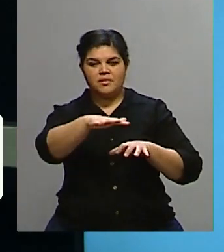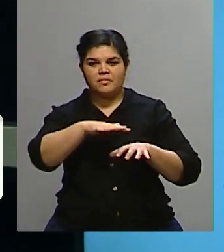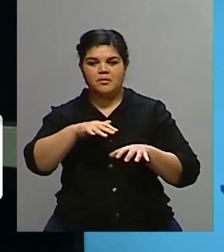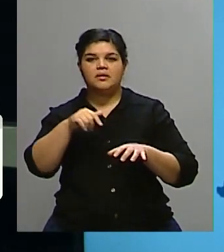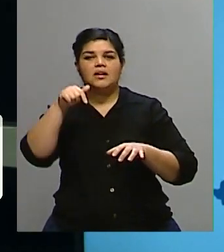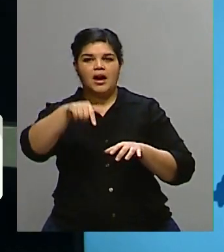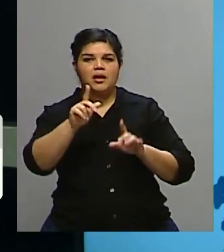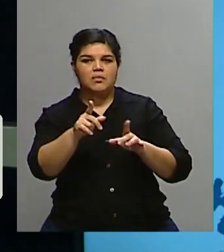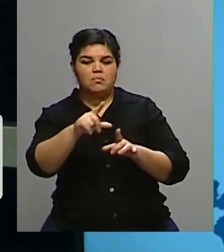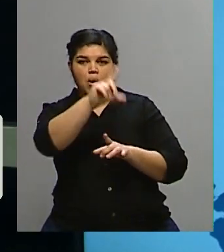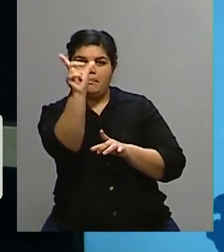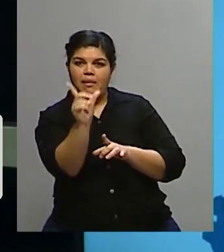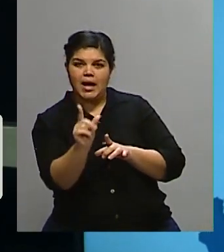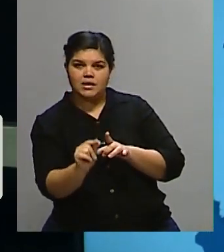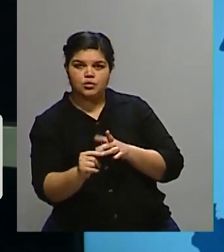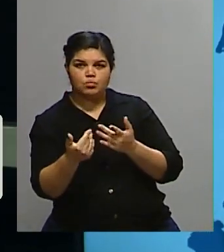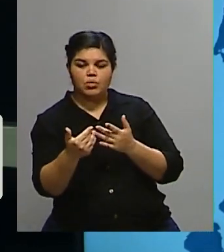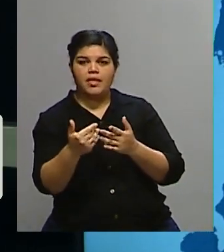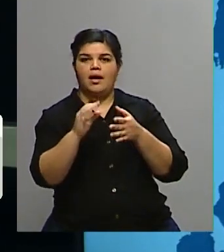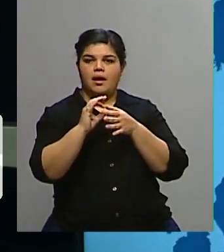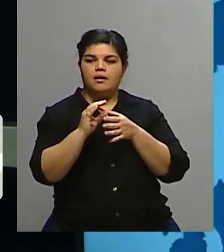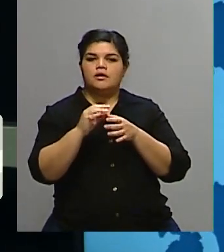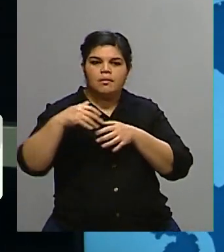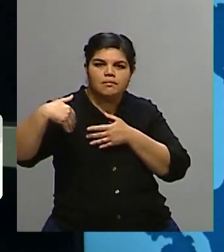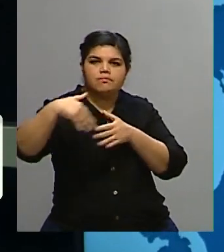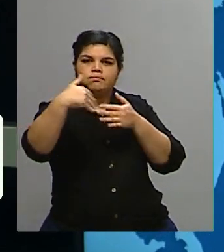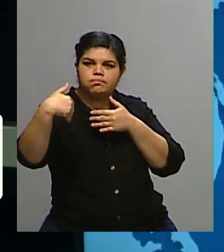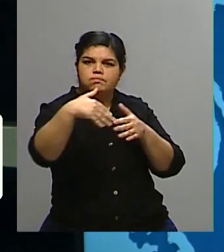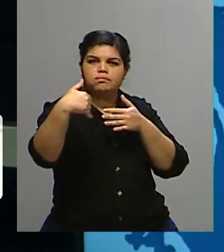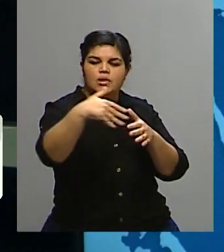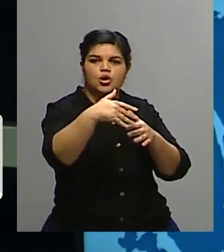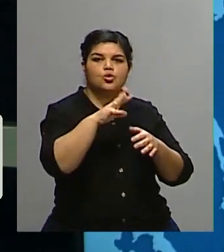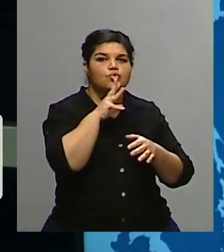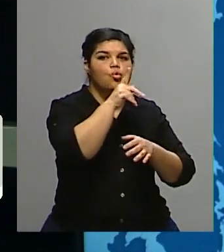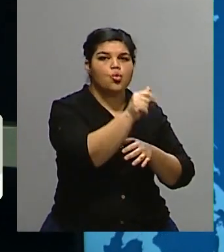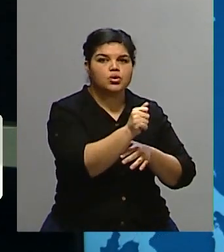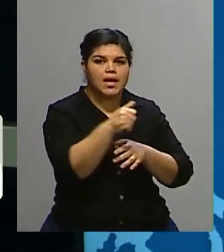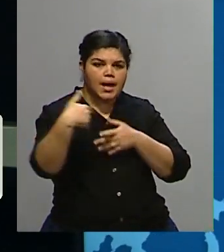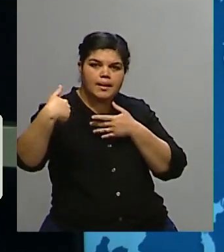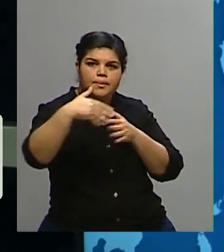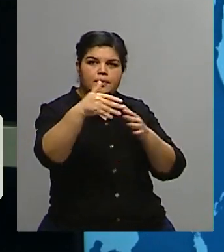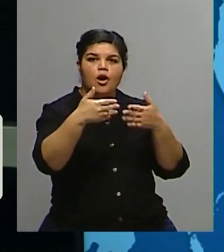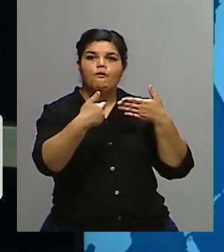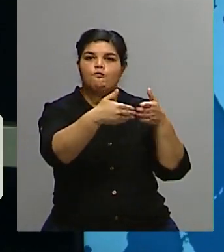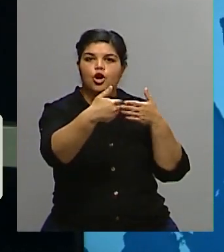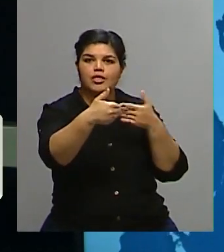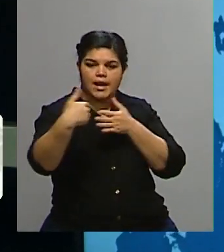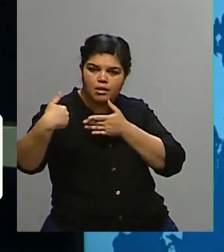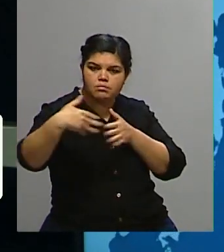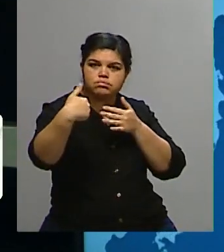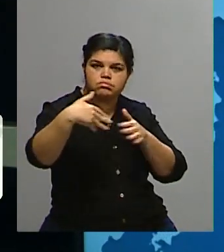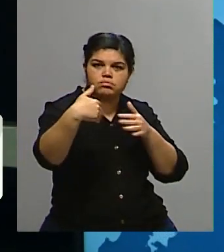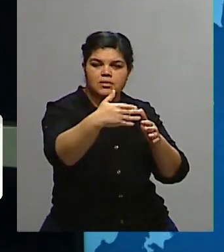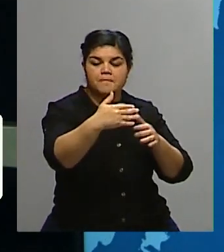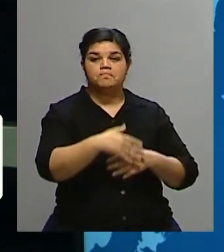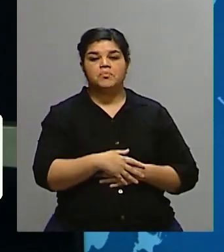del país, afirmando que están empujando a los invasores rusos hacia la frontera. En algunas áreas